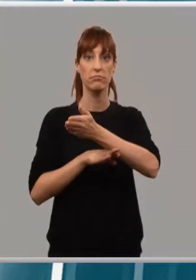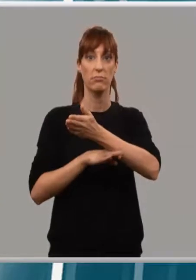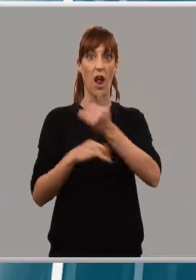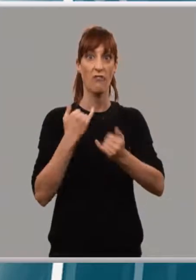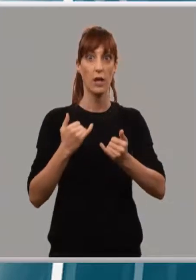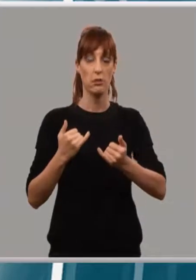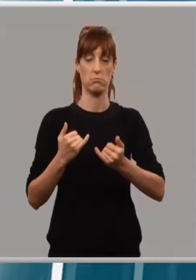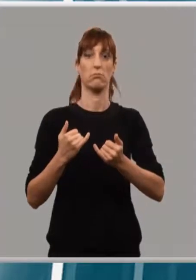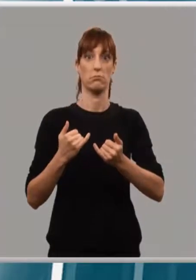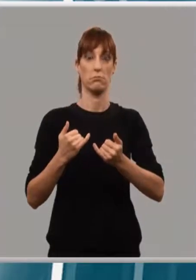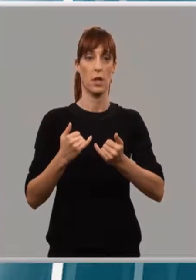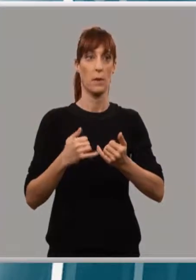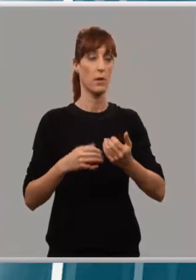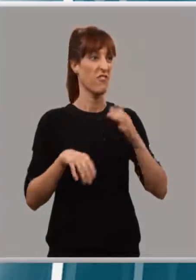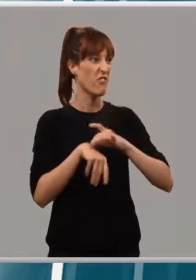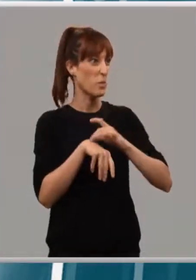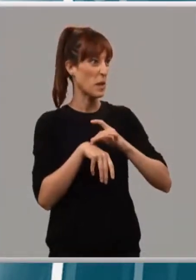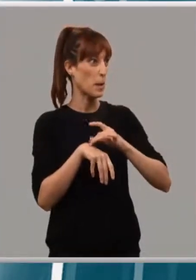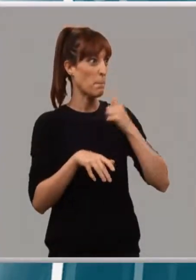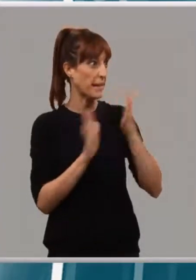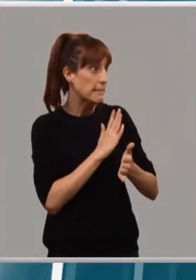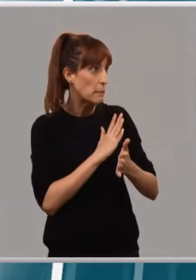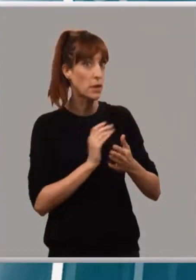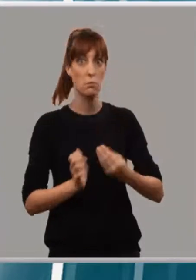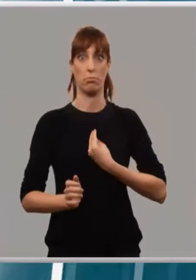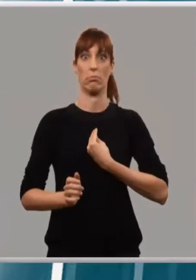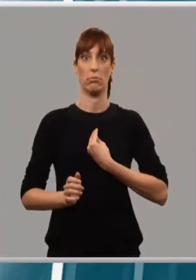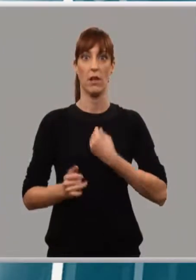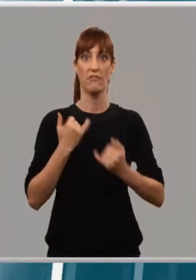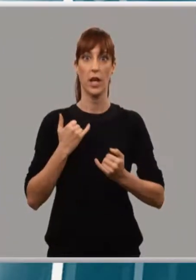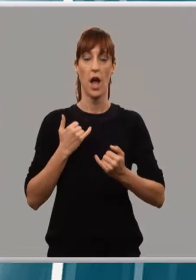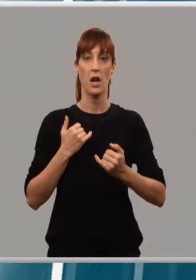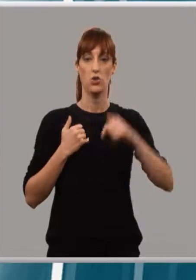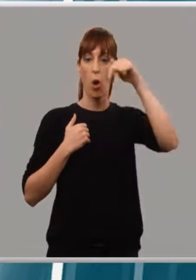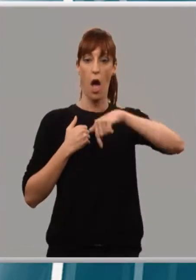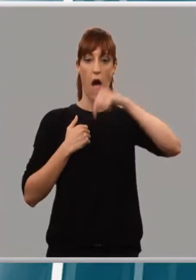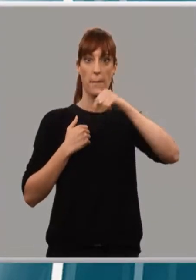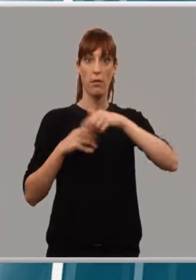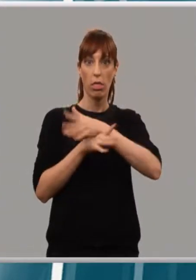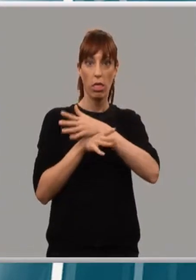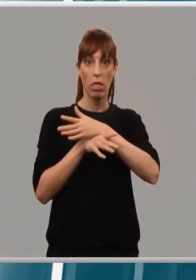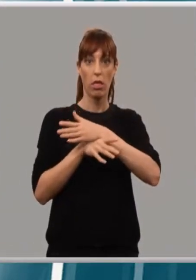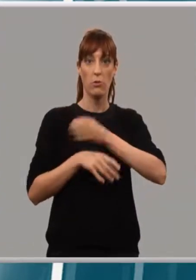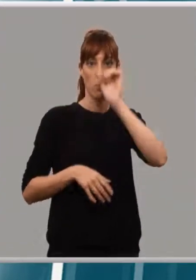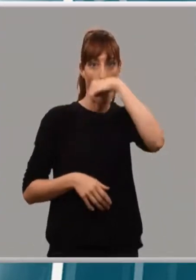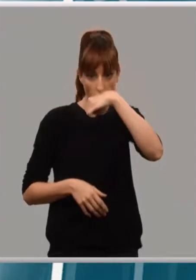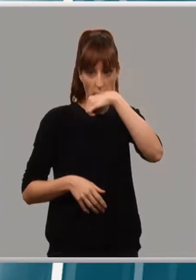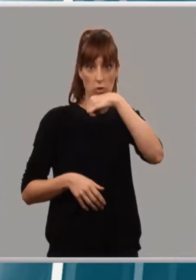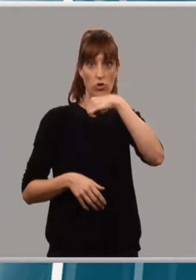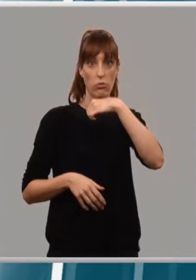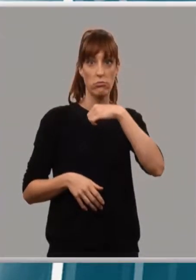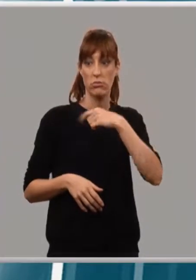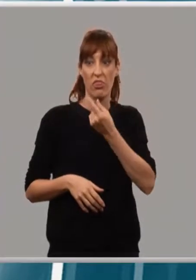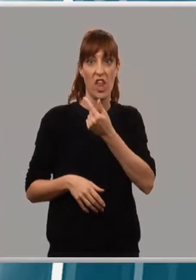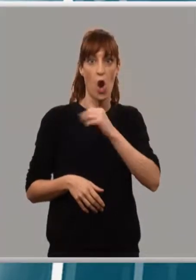hecho, tuvo varias recaídas. Me bajé al casino borracho y me gasté todo el dinero, eso que había cogido.